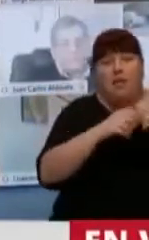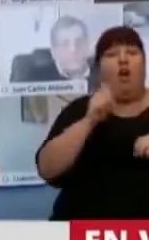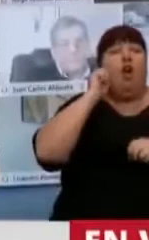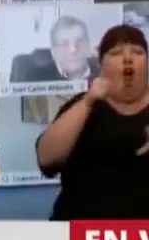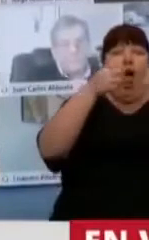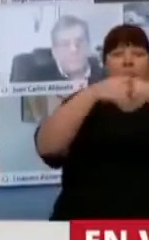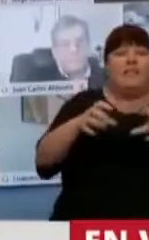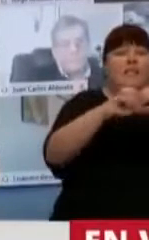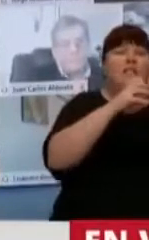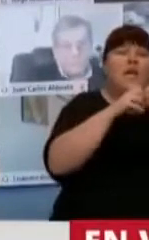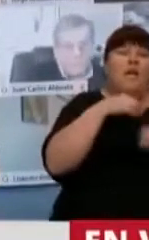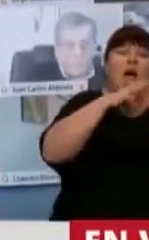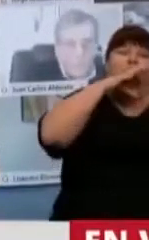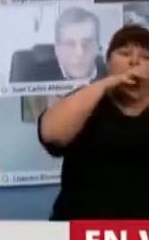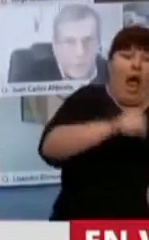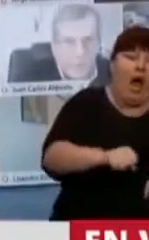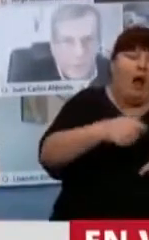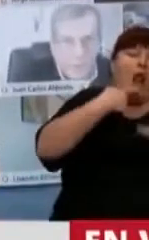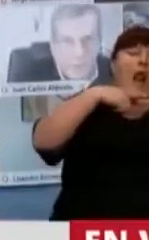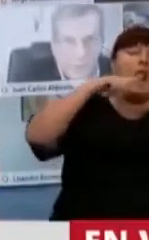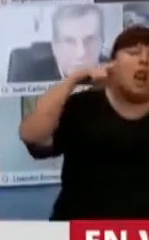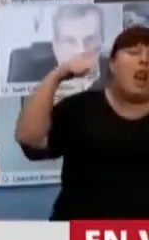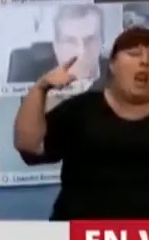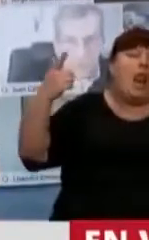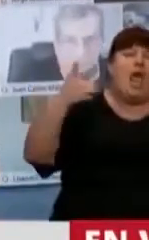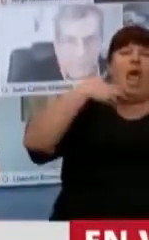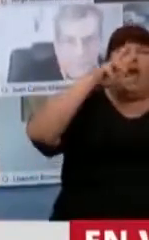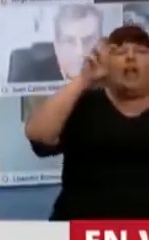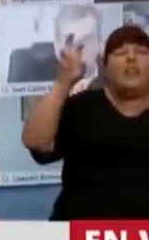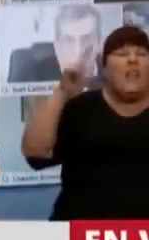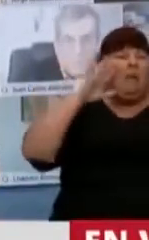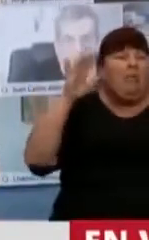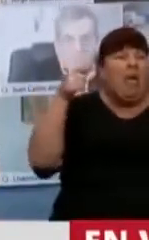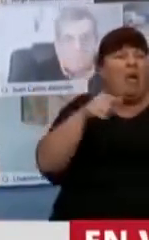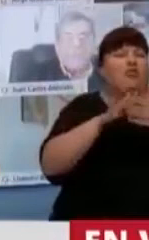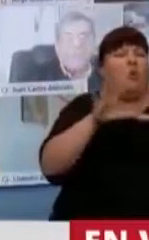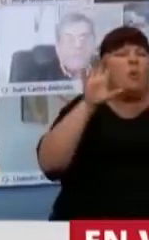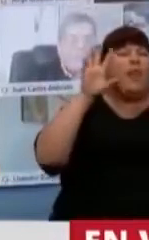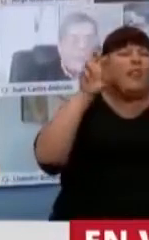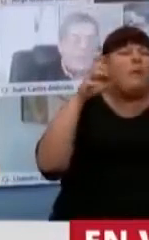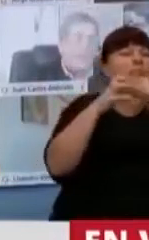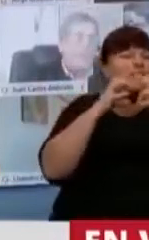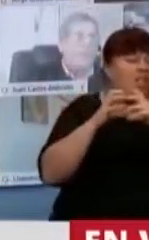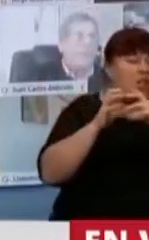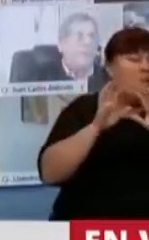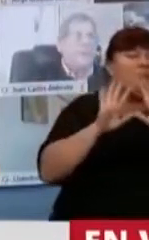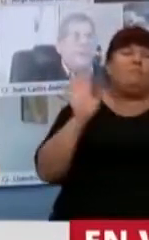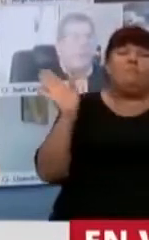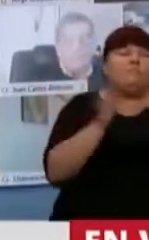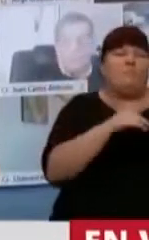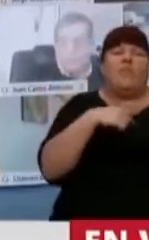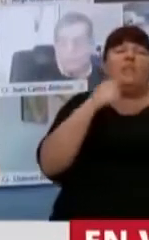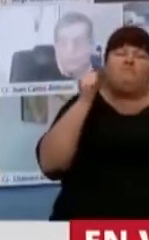y cuando se inició tuvimos que aguantar toda la zanata de hablar de muchos temas que no tenían nada que ver con la sesión. Pero bueno, yo me quiero